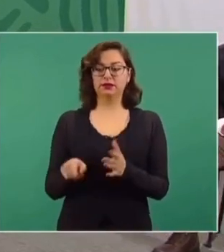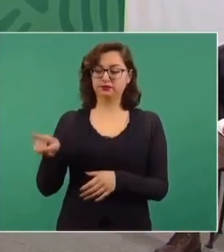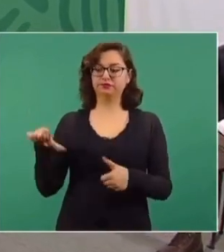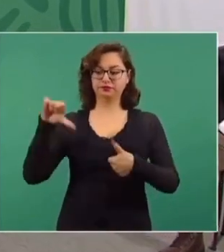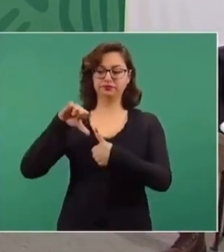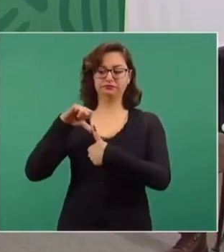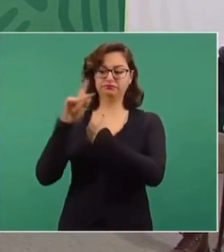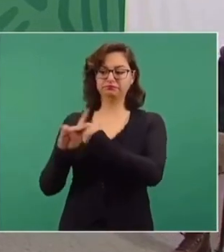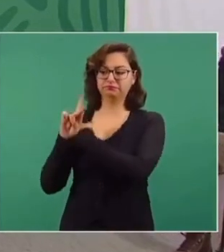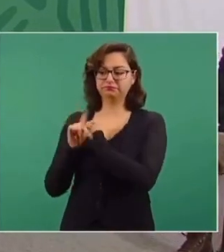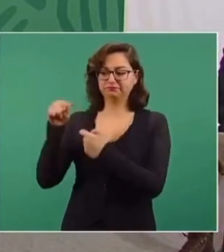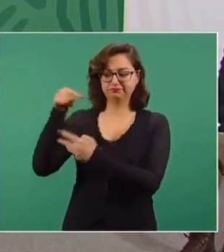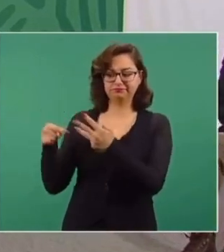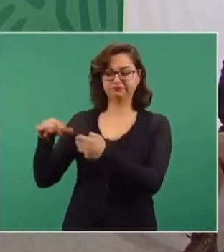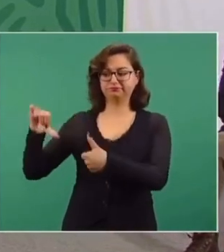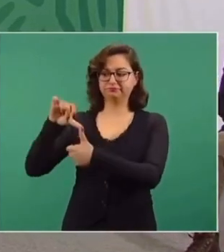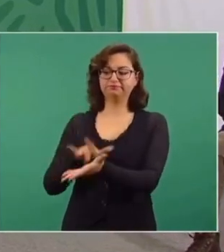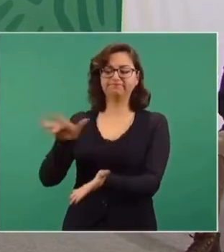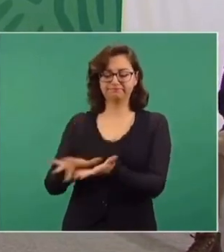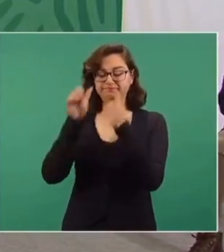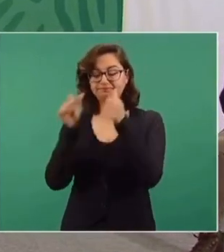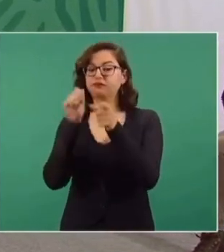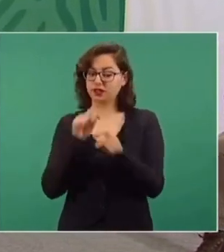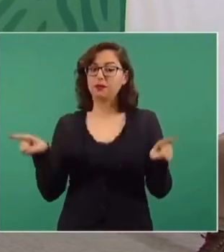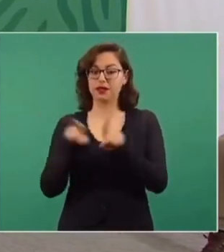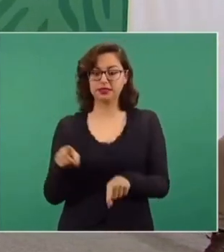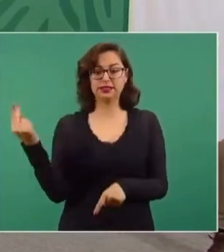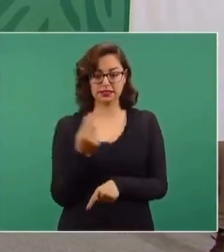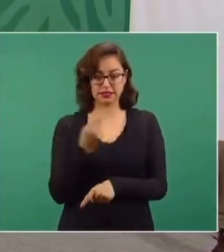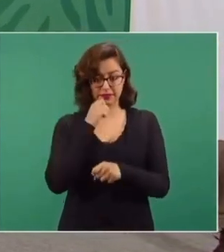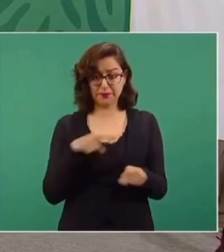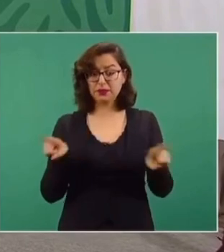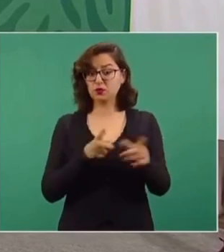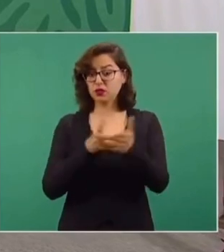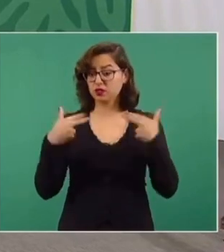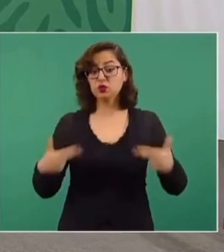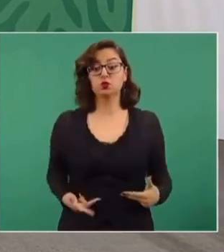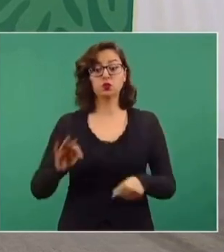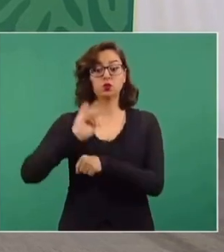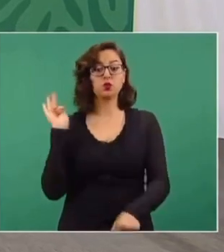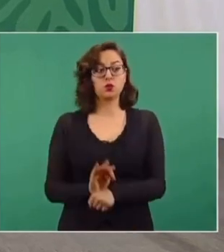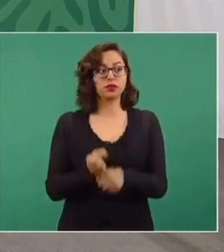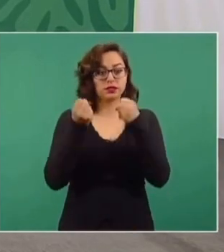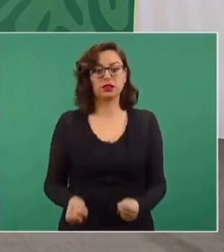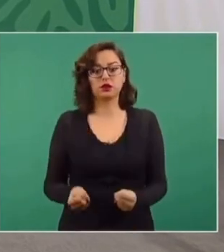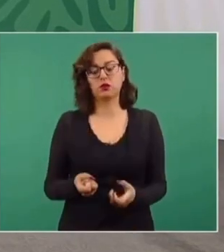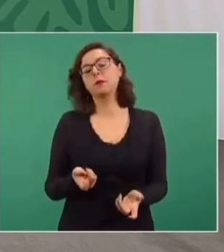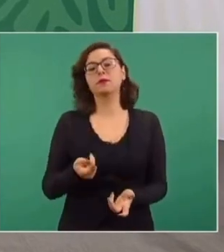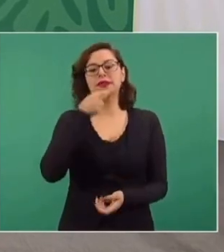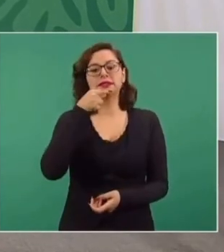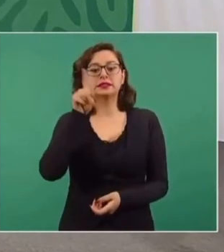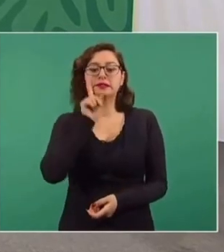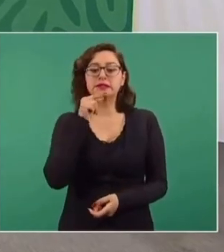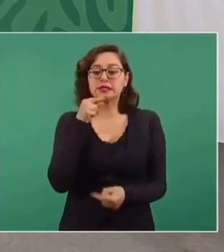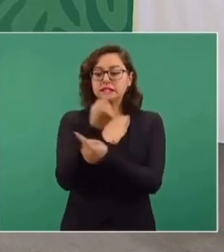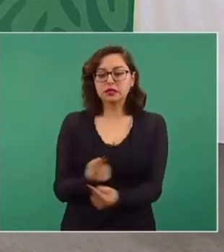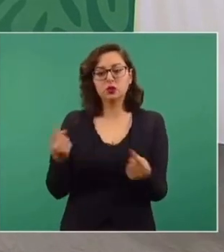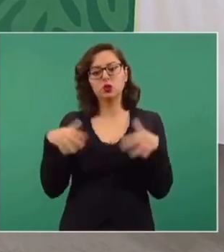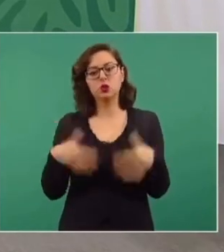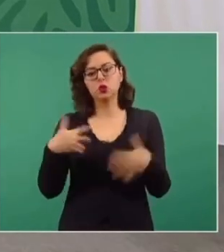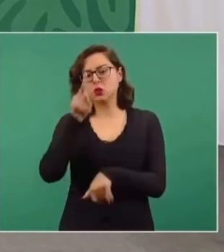centroamericanos y también garantizar la protección de los derechos humanos, sobre todo lo que tiene que ver con niñas, niños, porque ahora